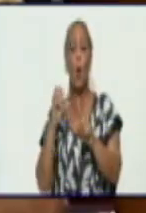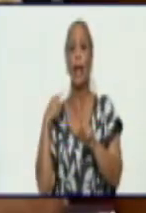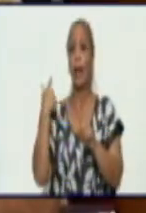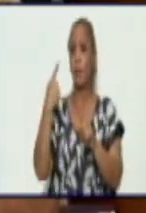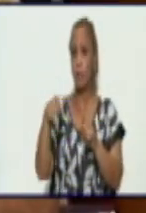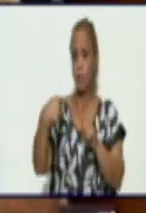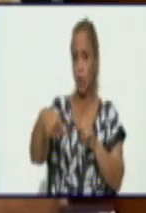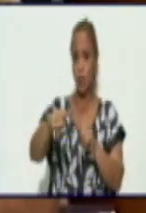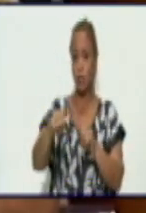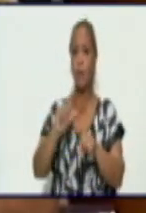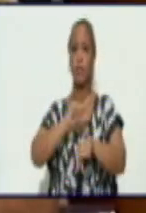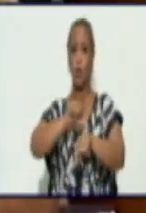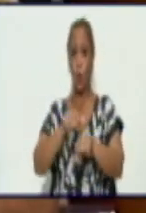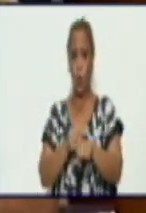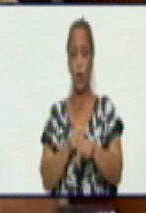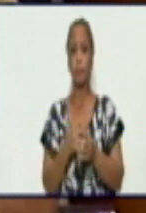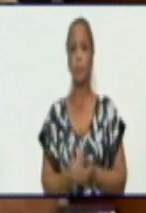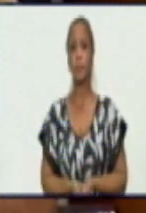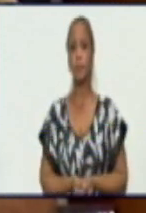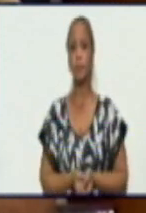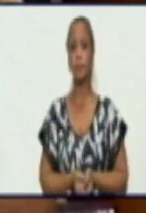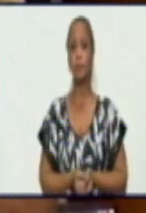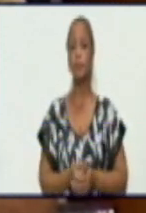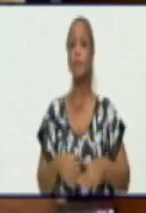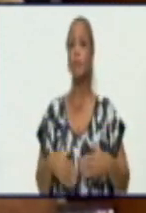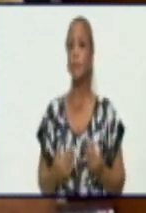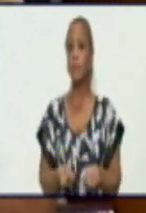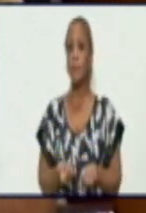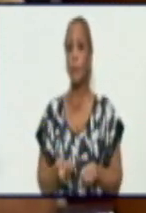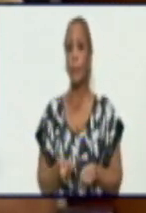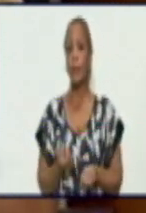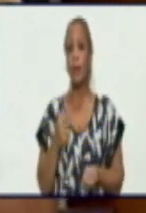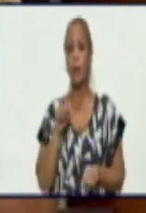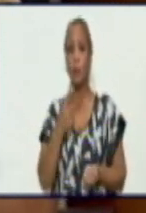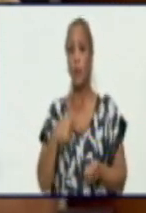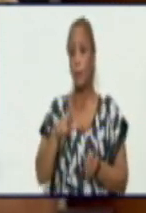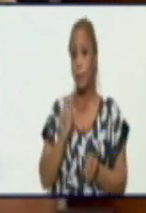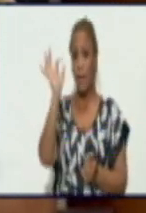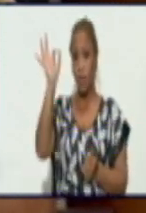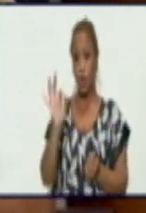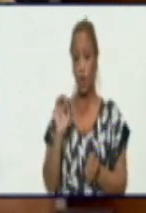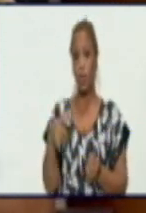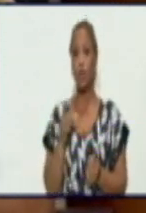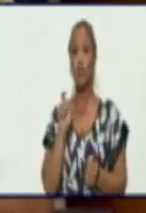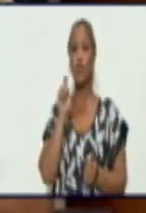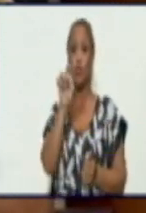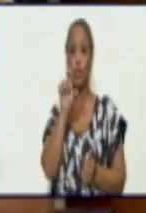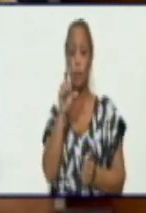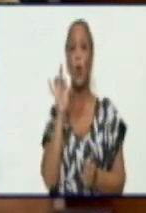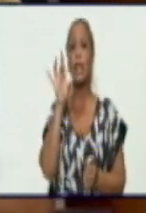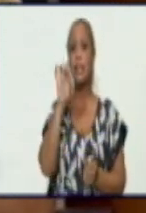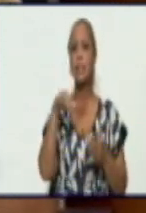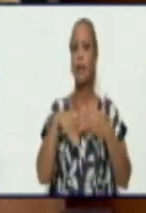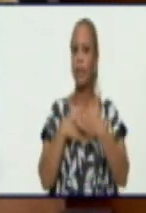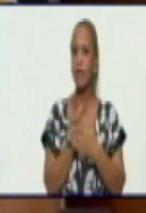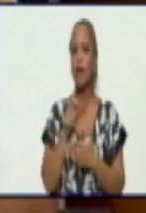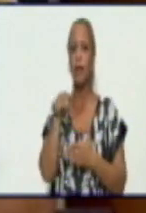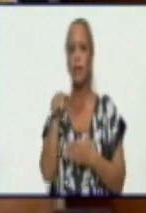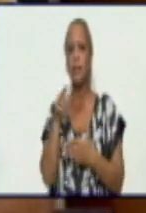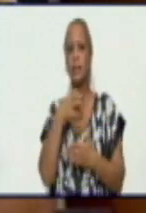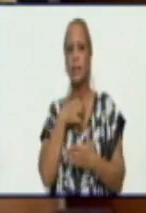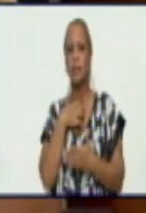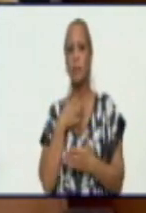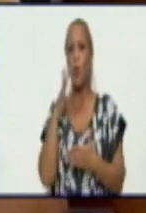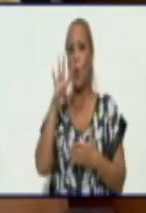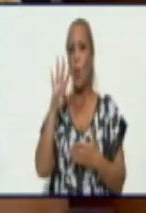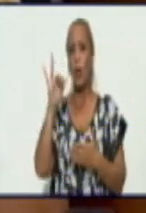el promedio de los últimos 15 días era de 37 casos. Ahora, en los últimos 7 días, tenemos 43 casos como